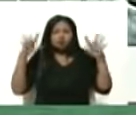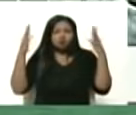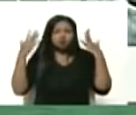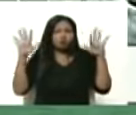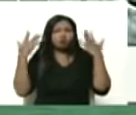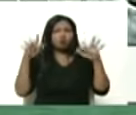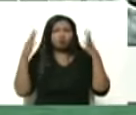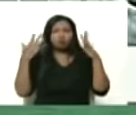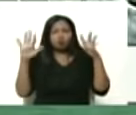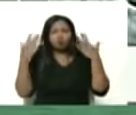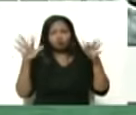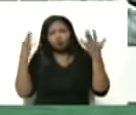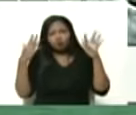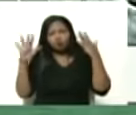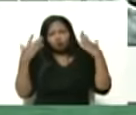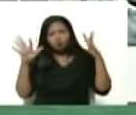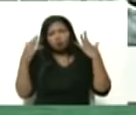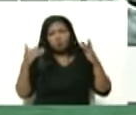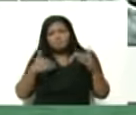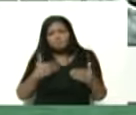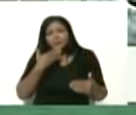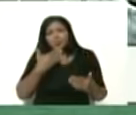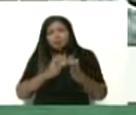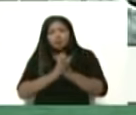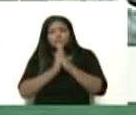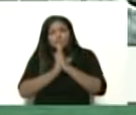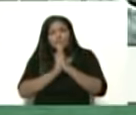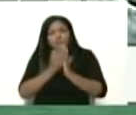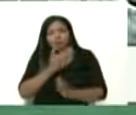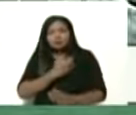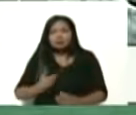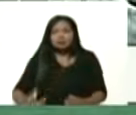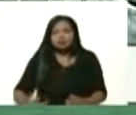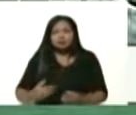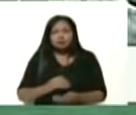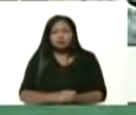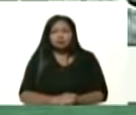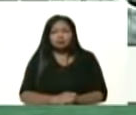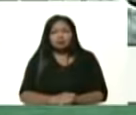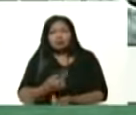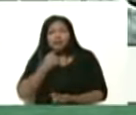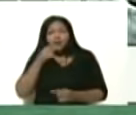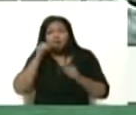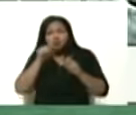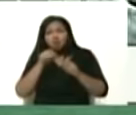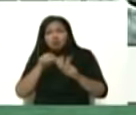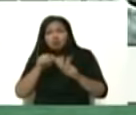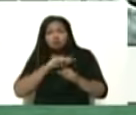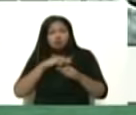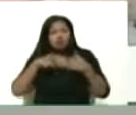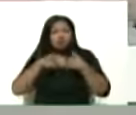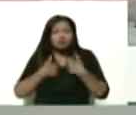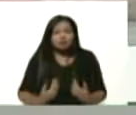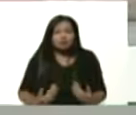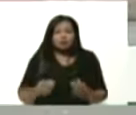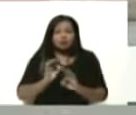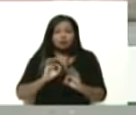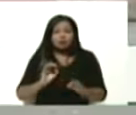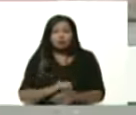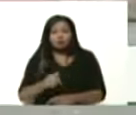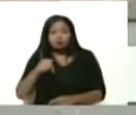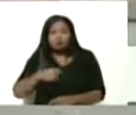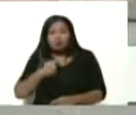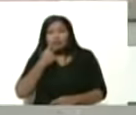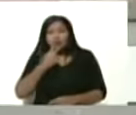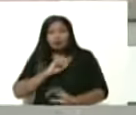y que me han pedido presidente que le reitere a usted que no nos rindamos y yo le he dicho aquí